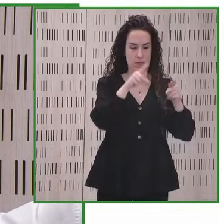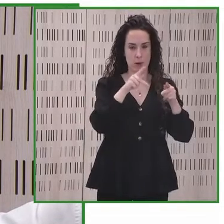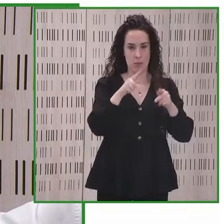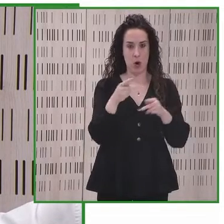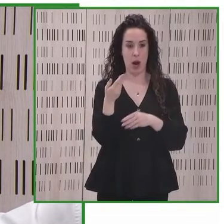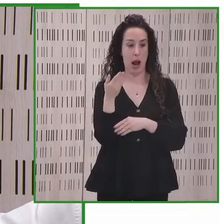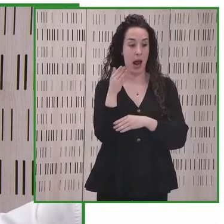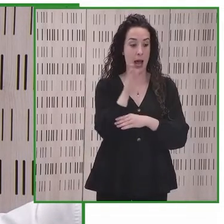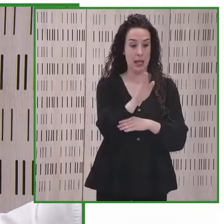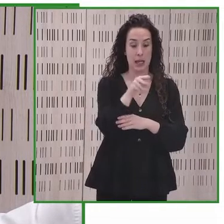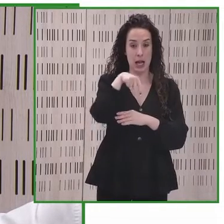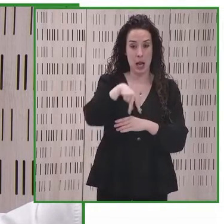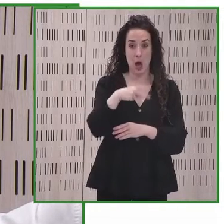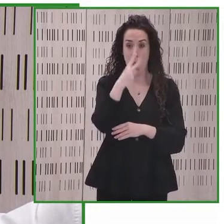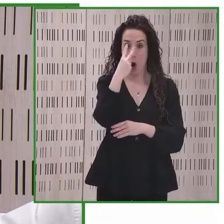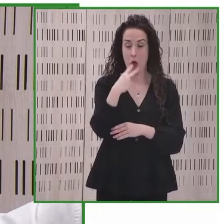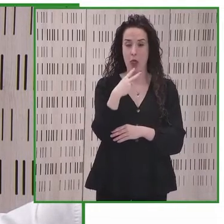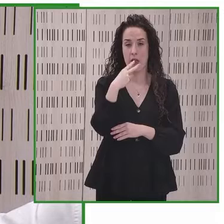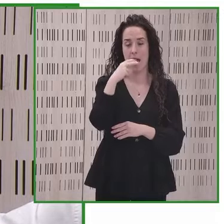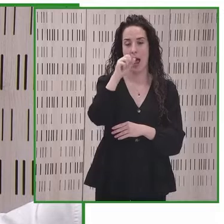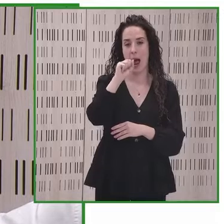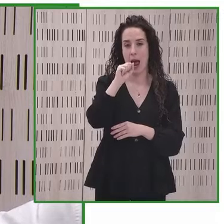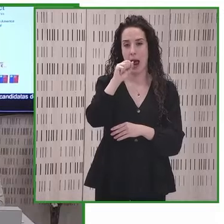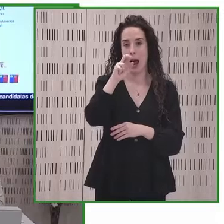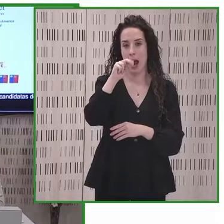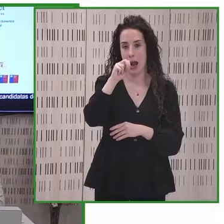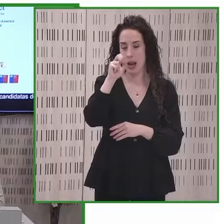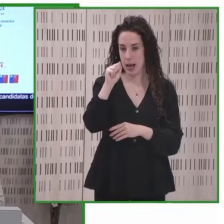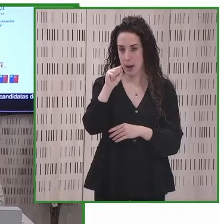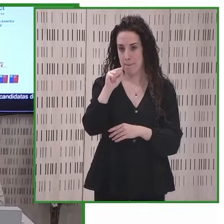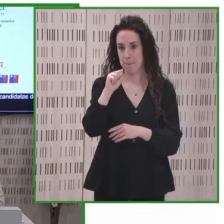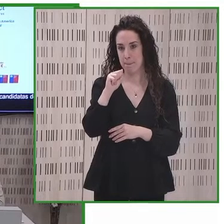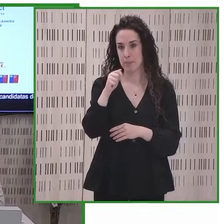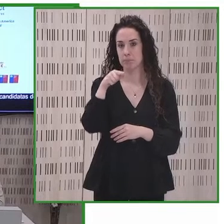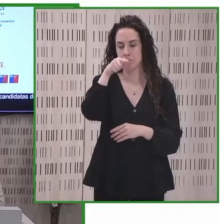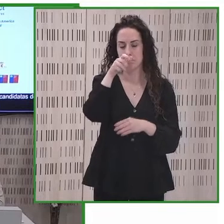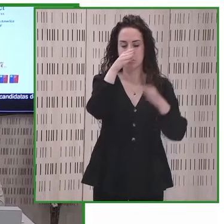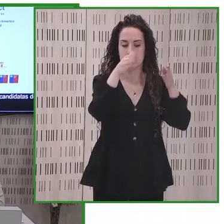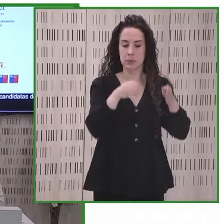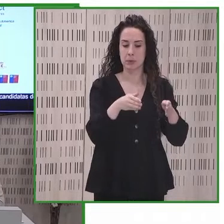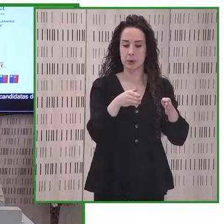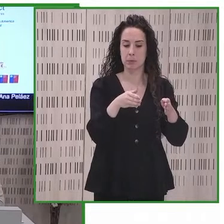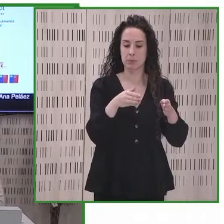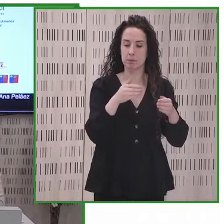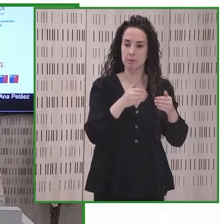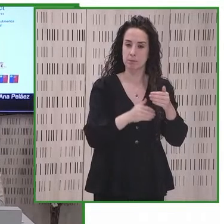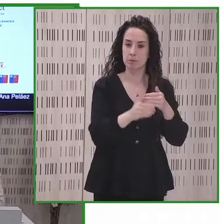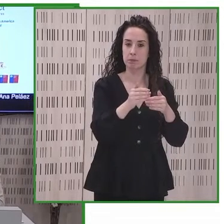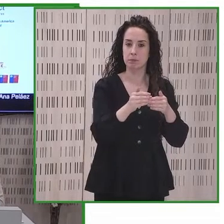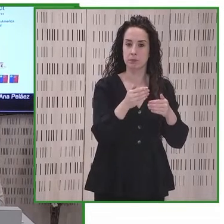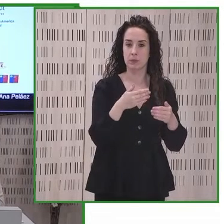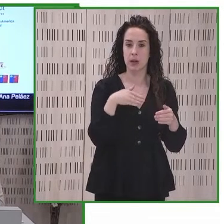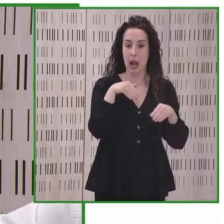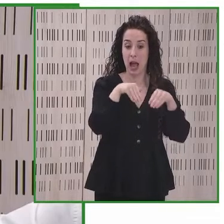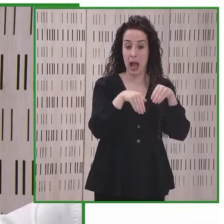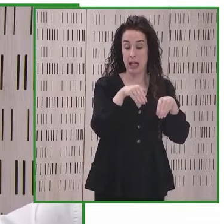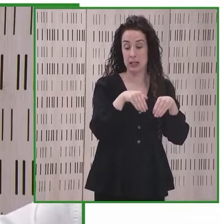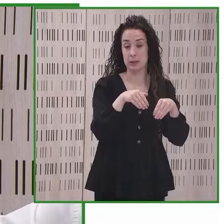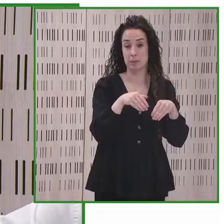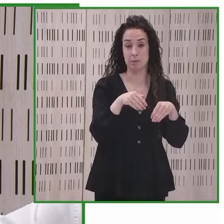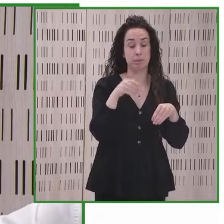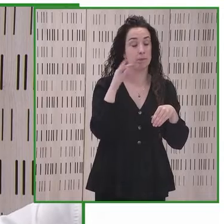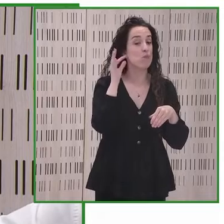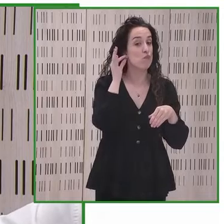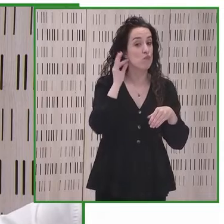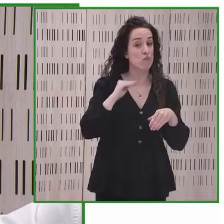los órganos de tratado. Una es Ana Peláez, que tiene su candidatura para la Convención sobre la Eliminación de Todas las Formas de Discriminación contra la Mujer,